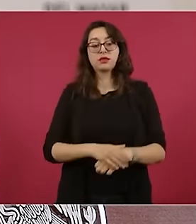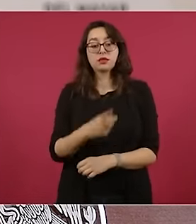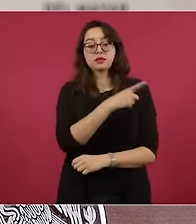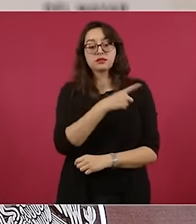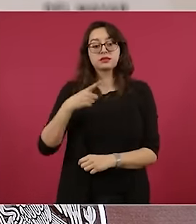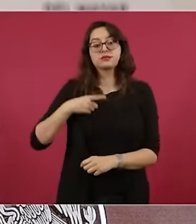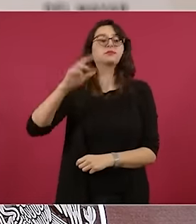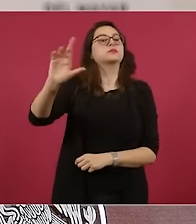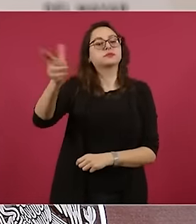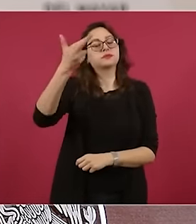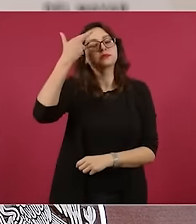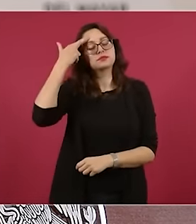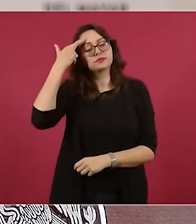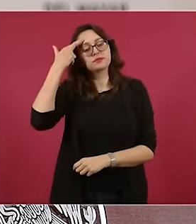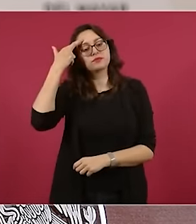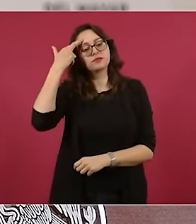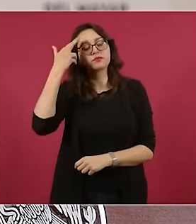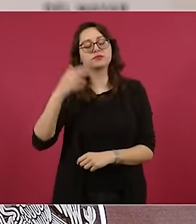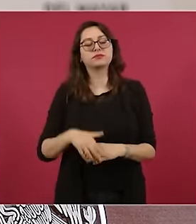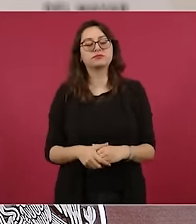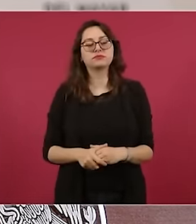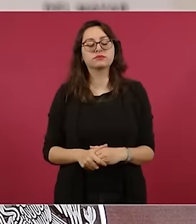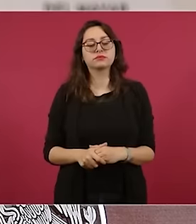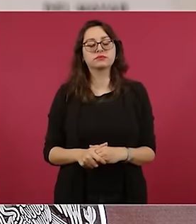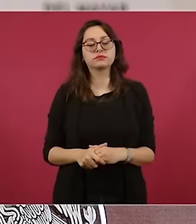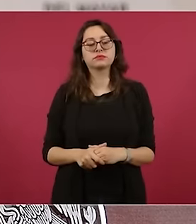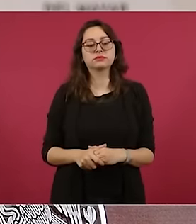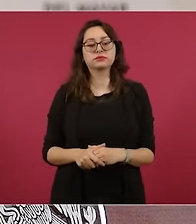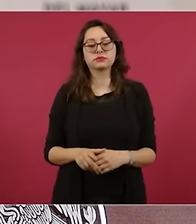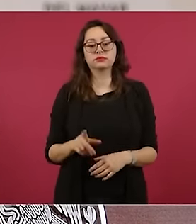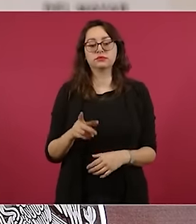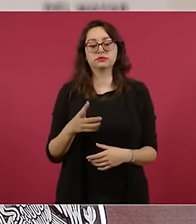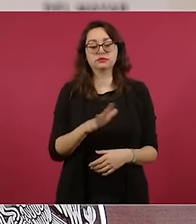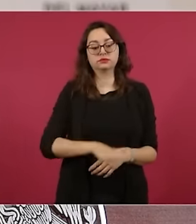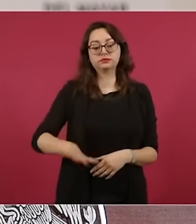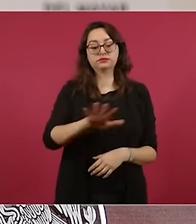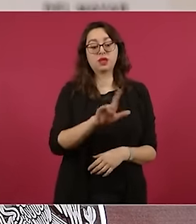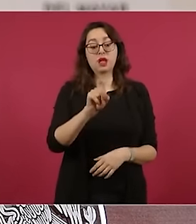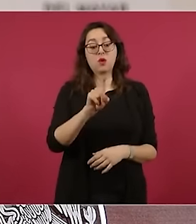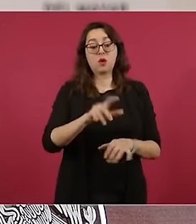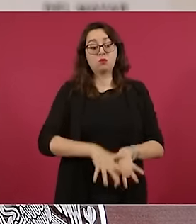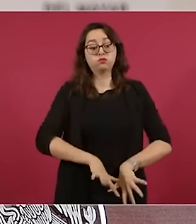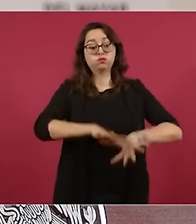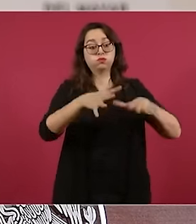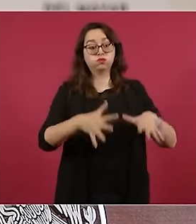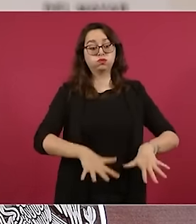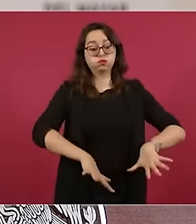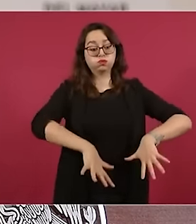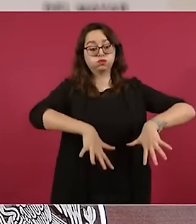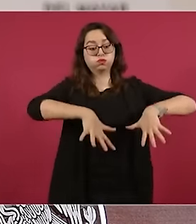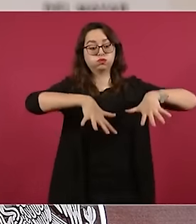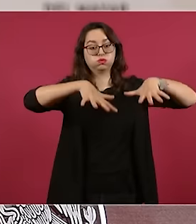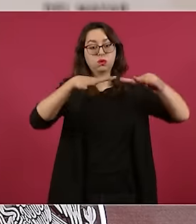efectos para que se inunde Tula era el que los puentes estaban